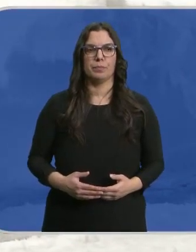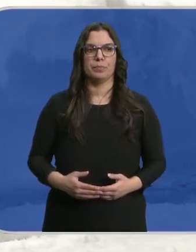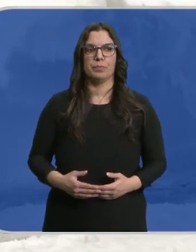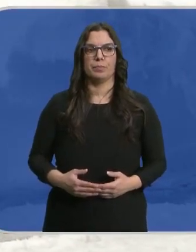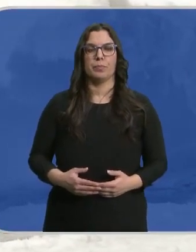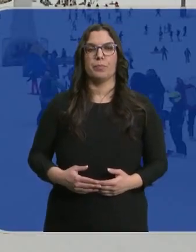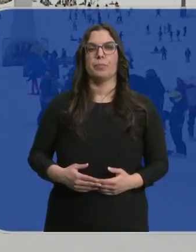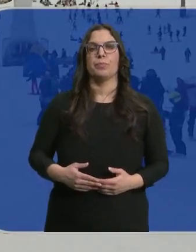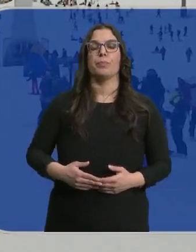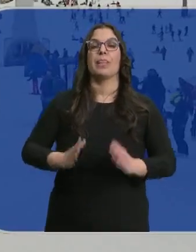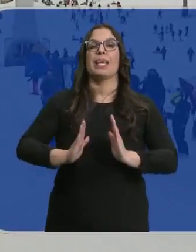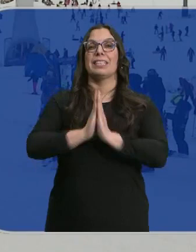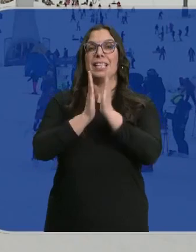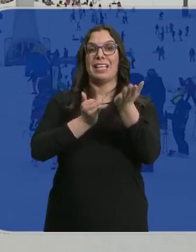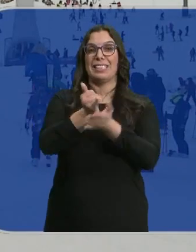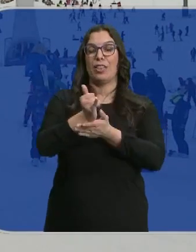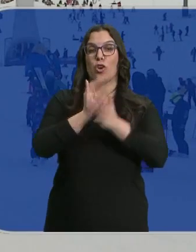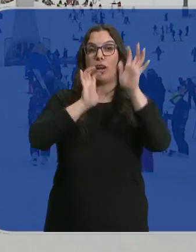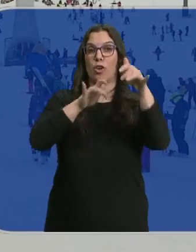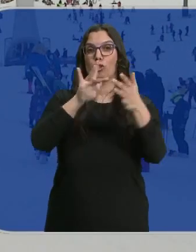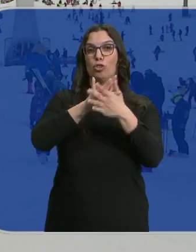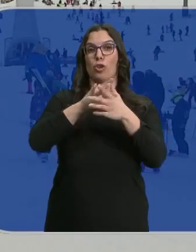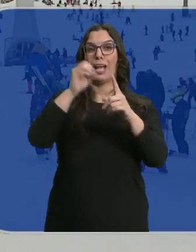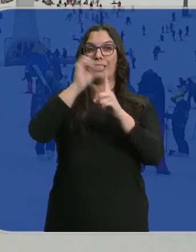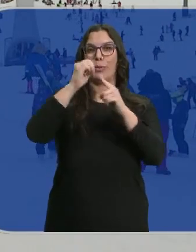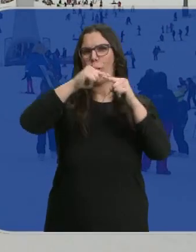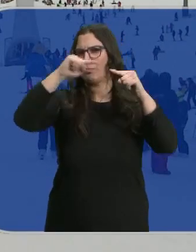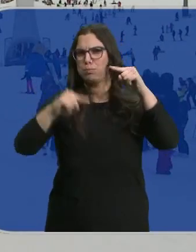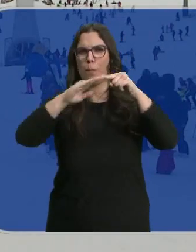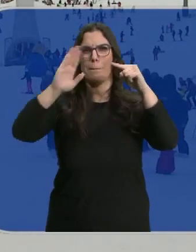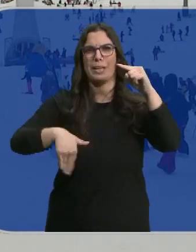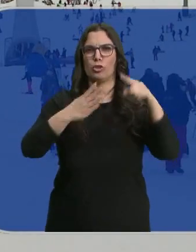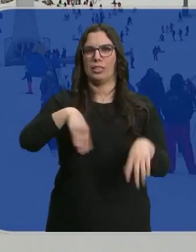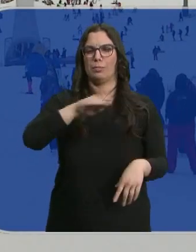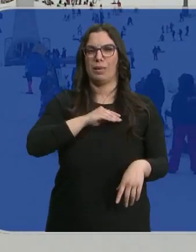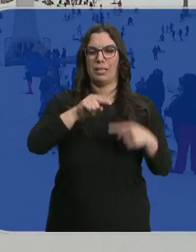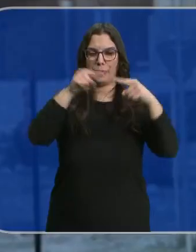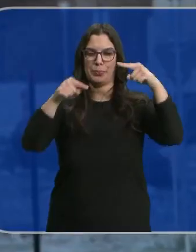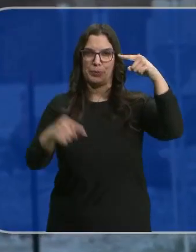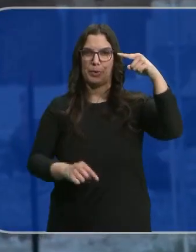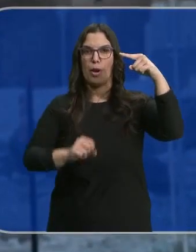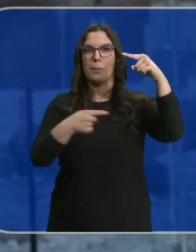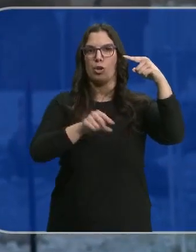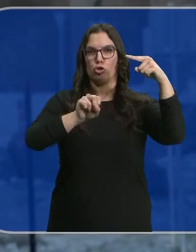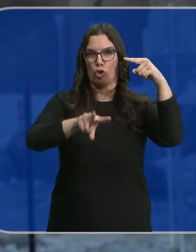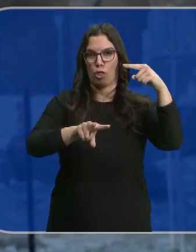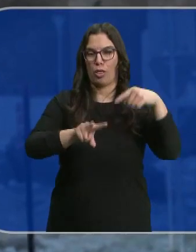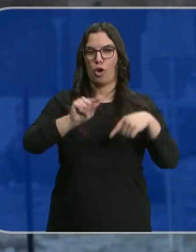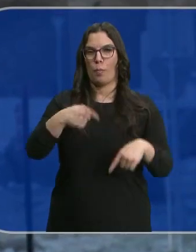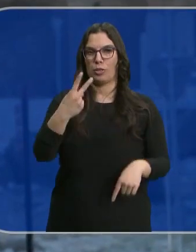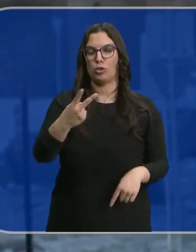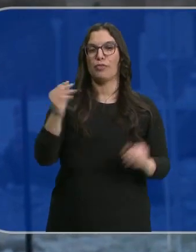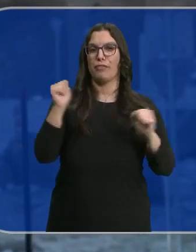San Isidro en León ha registrado esta noche la temperatura más baja de todo el país, llegando hasta los 12 con 2 grados bajo cero. El frío se